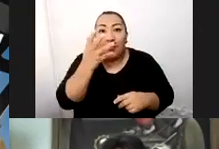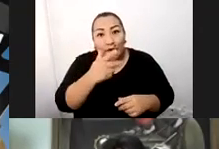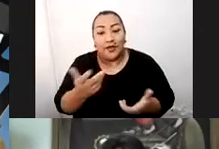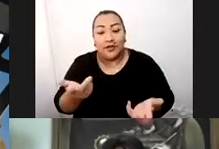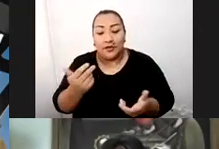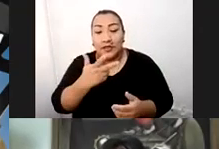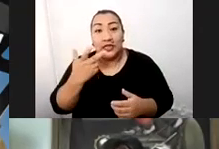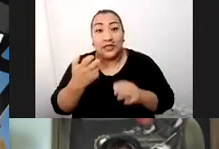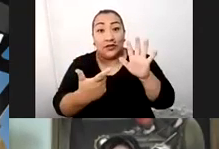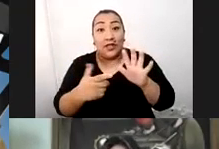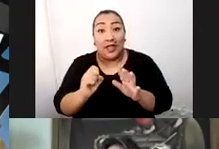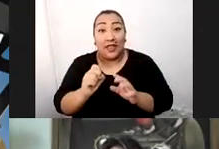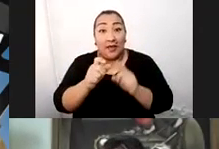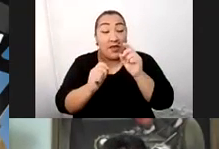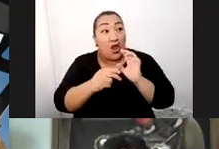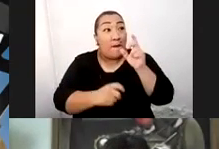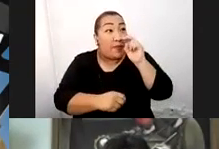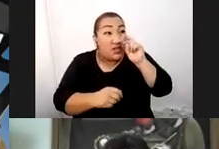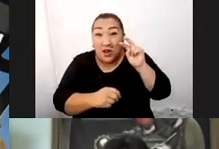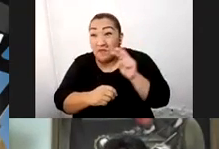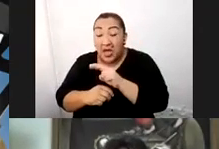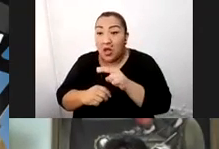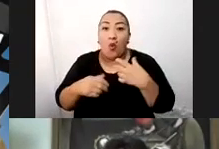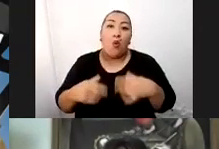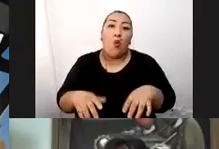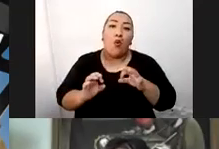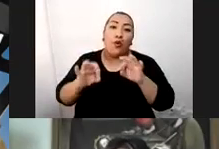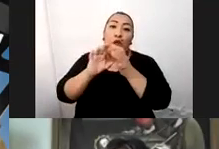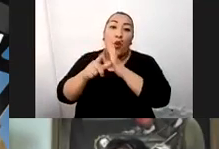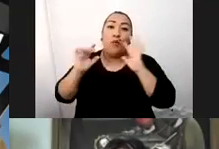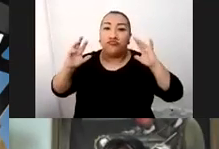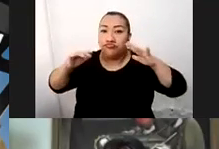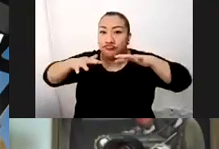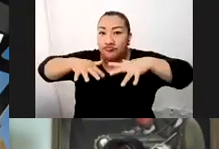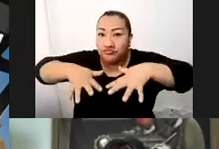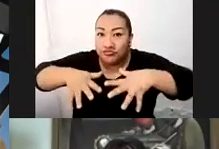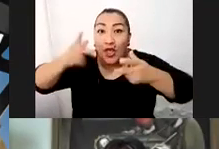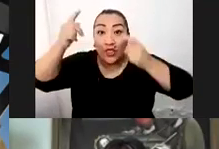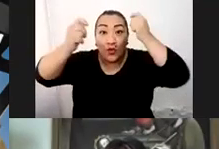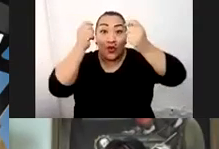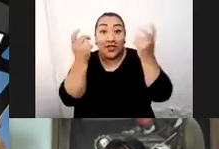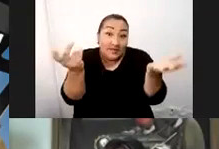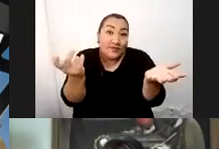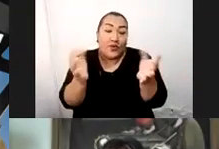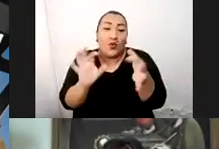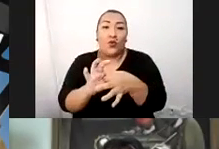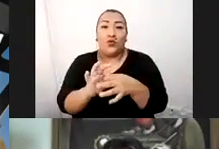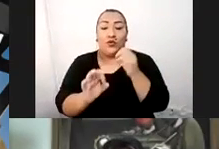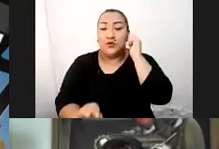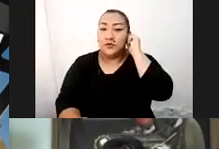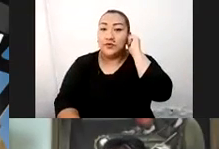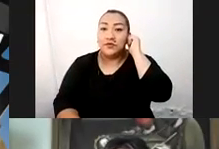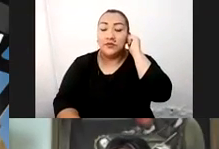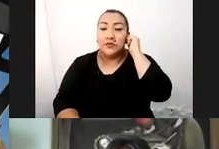370 millones de alcance que se va a multiplicar es muy importante y nos obliga a que, como Estado, de la mano con nuestros hermanos empresarios,